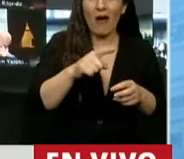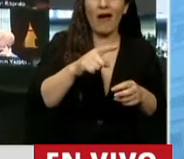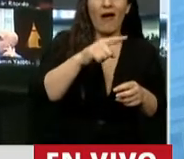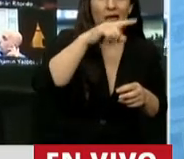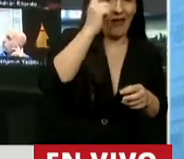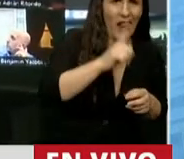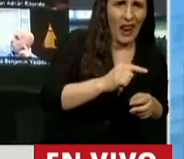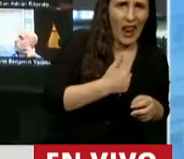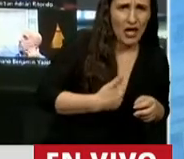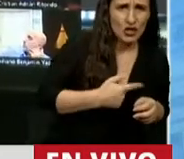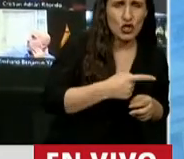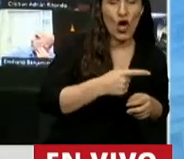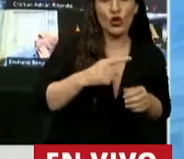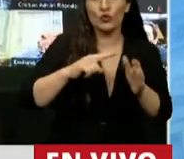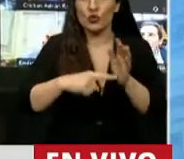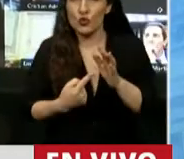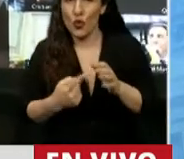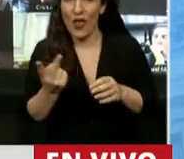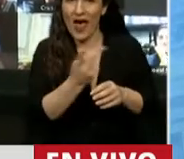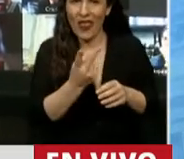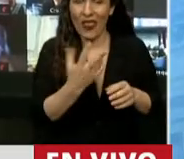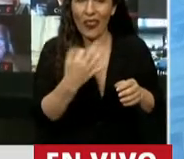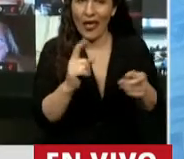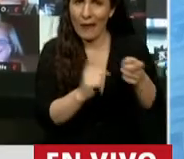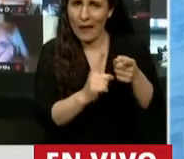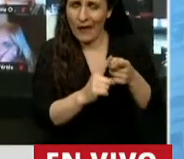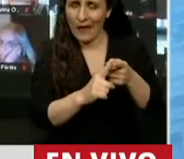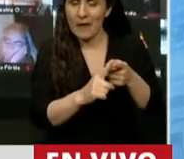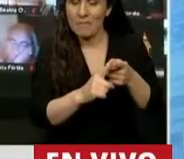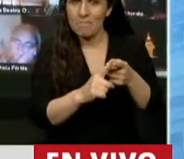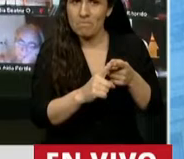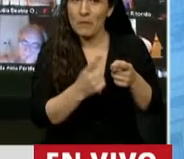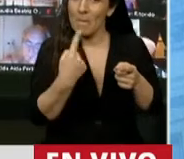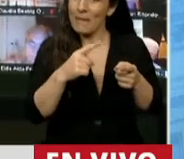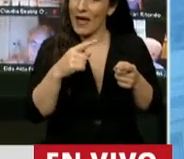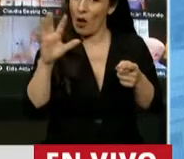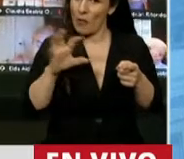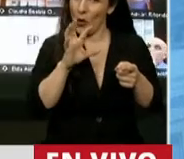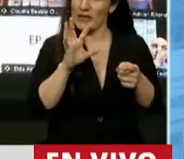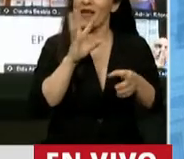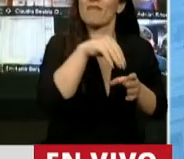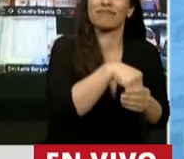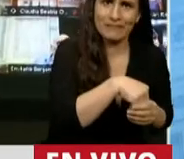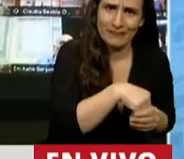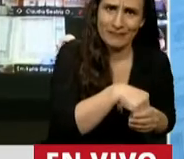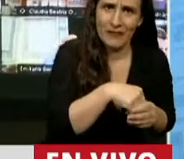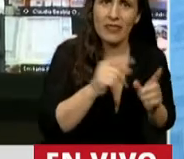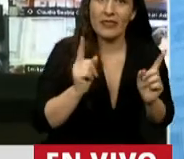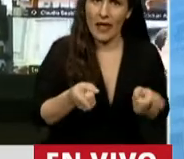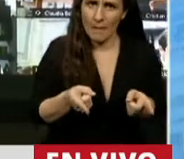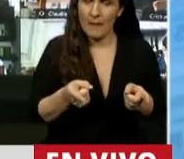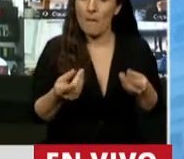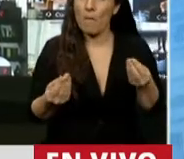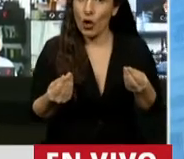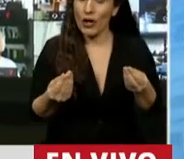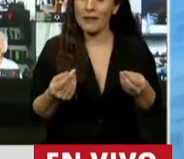y la Ciudad Autónoma de Buenos Aires, en alguna medida nos termina involucrando. Porque desde la construcción del